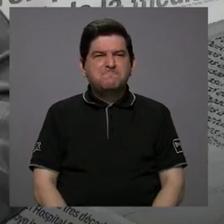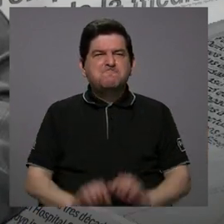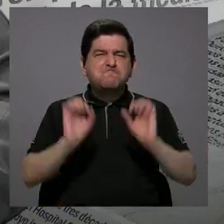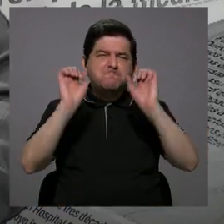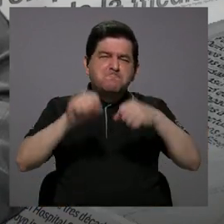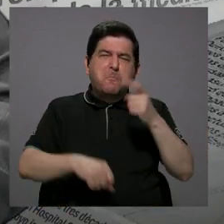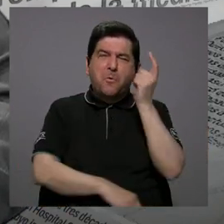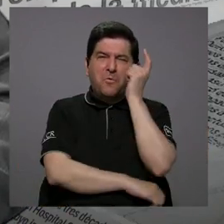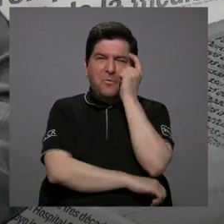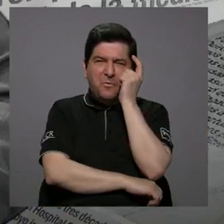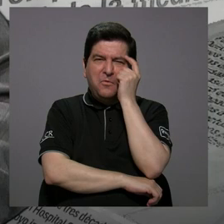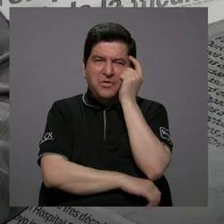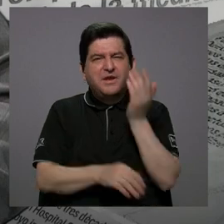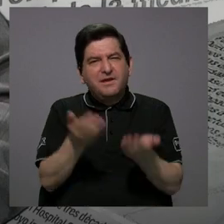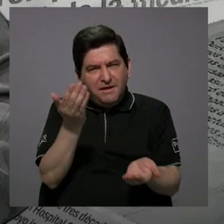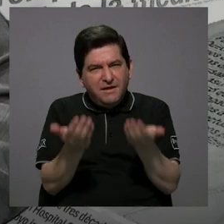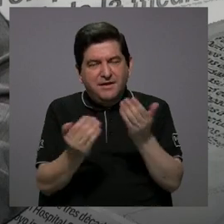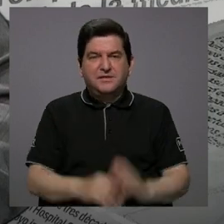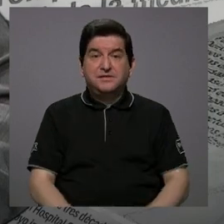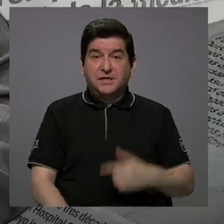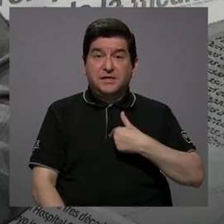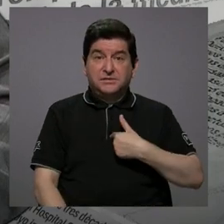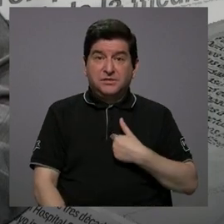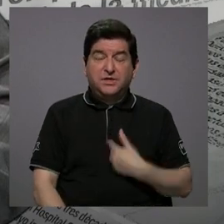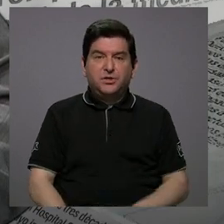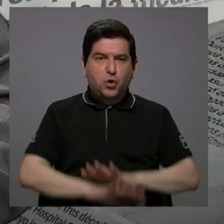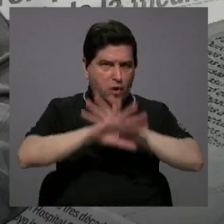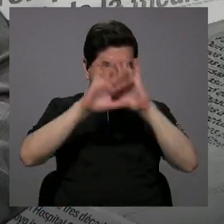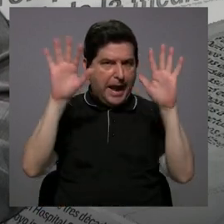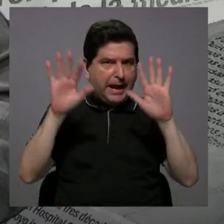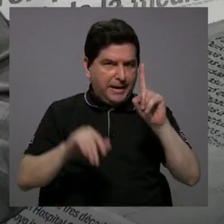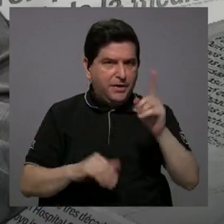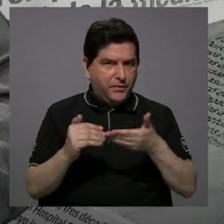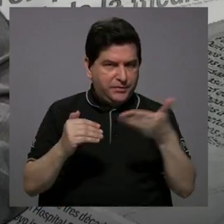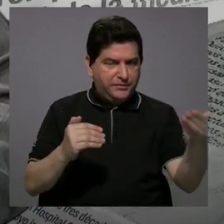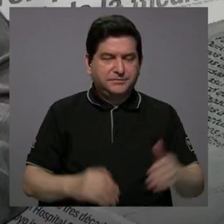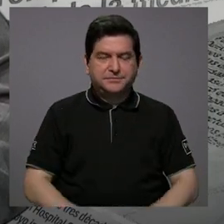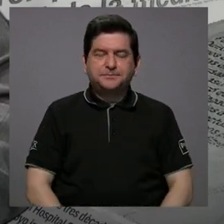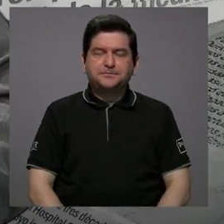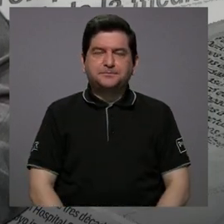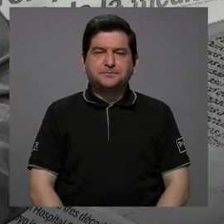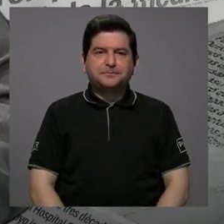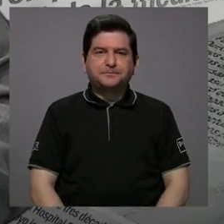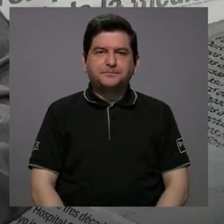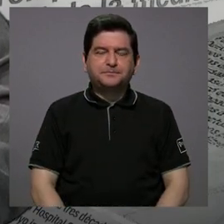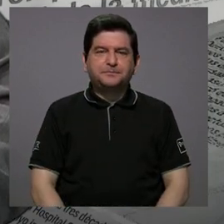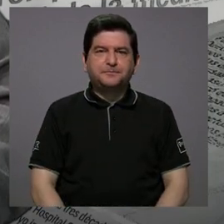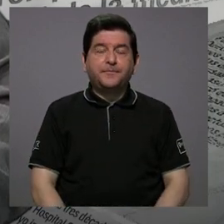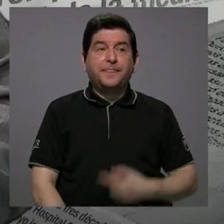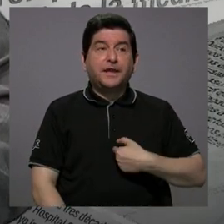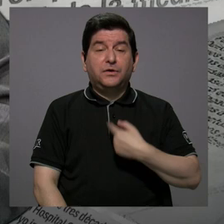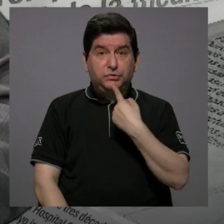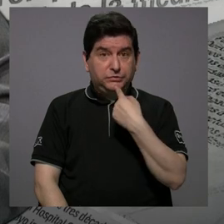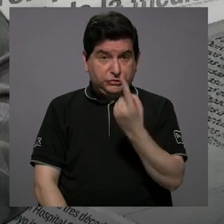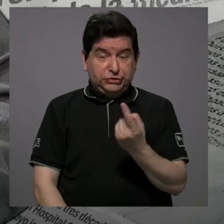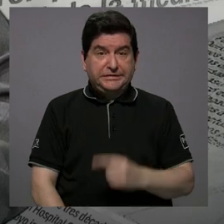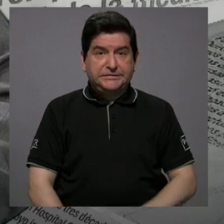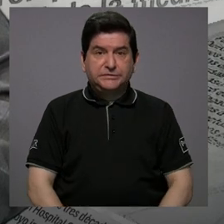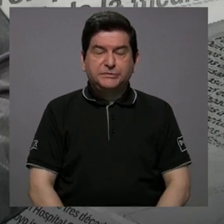podríamos pensar, y yo quería hacer esta aclaración, porque cuando digo que